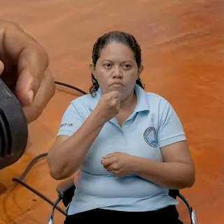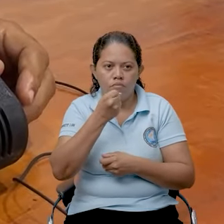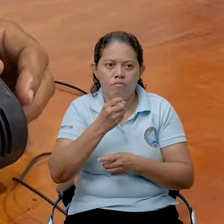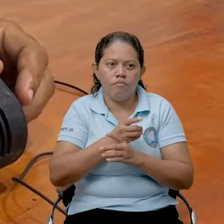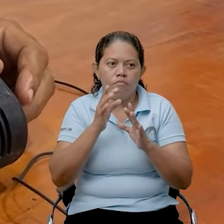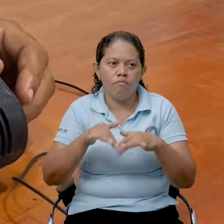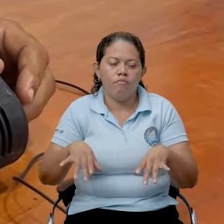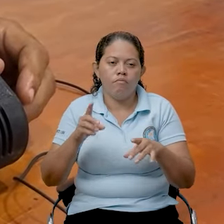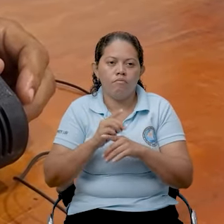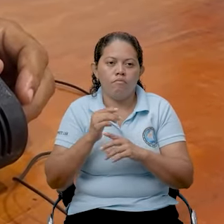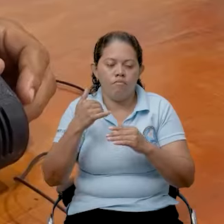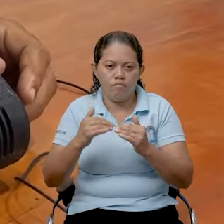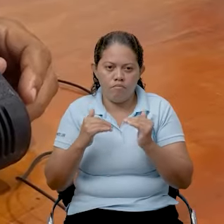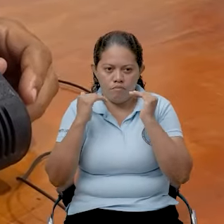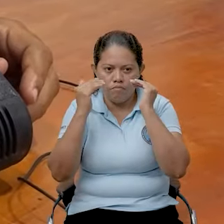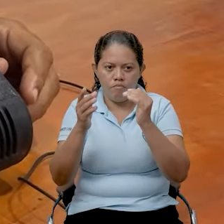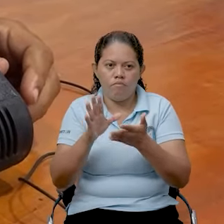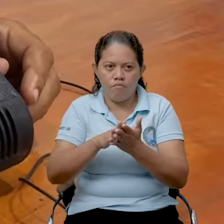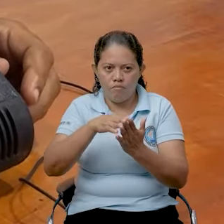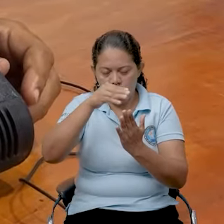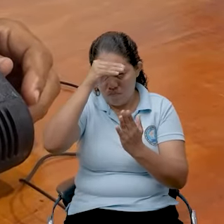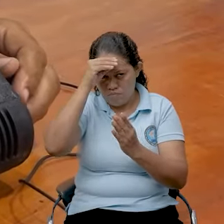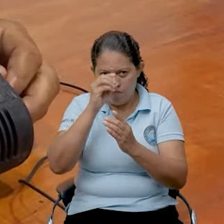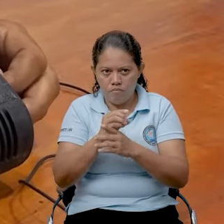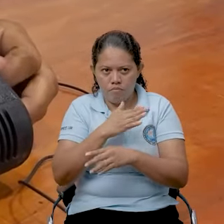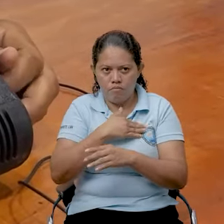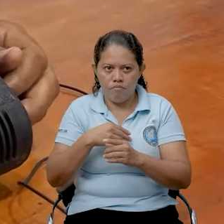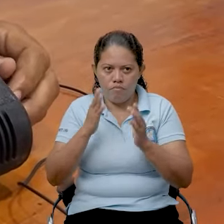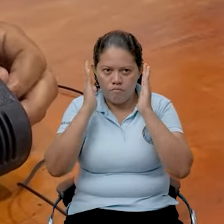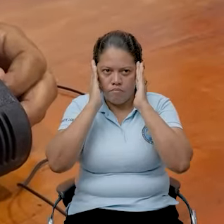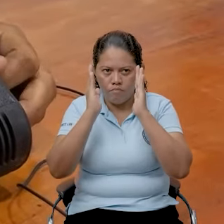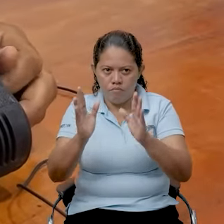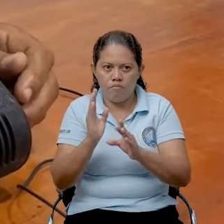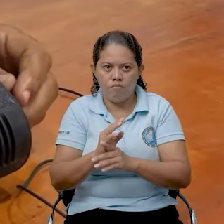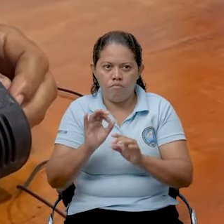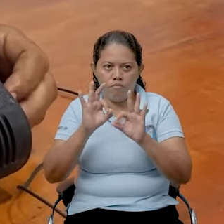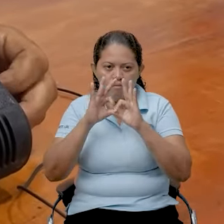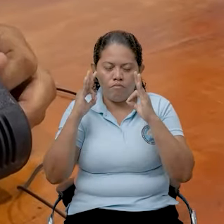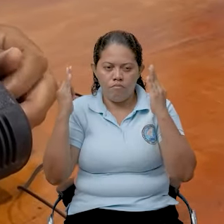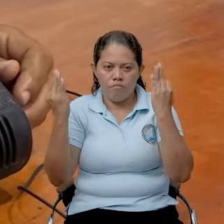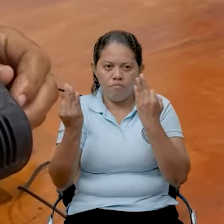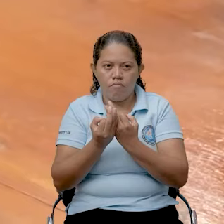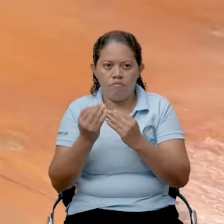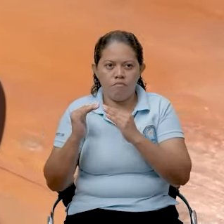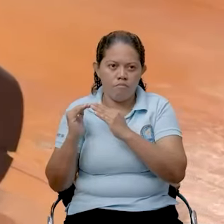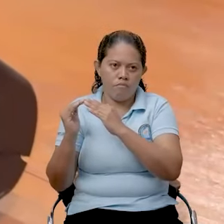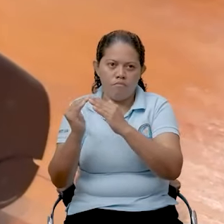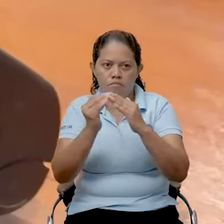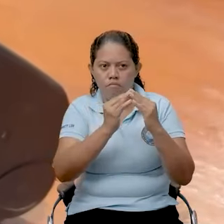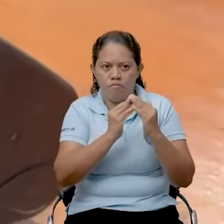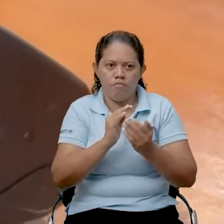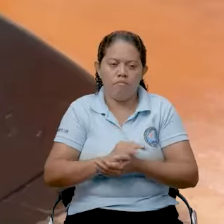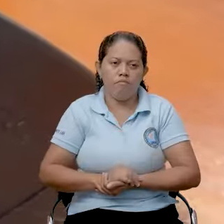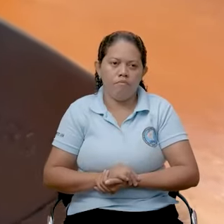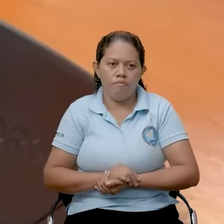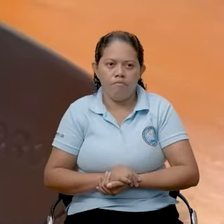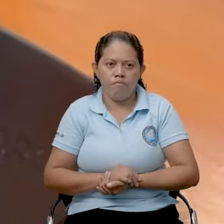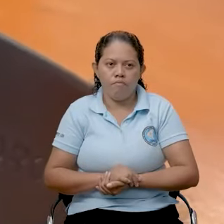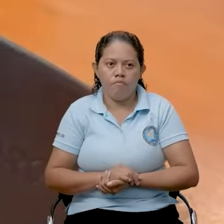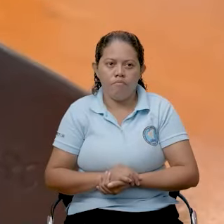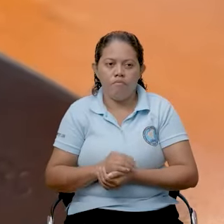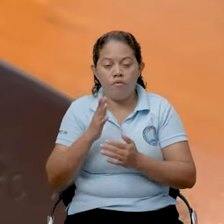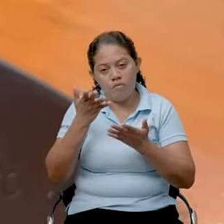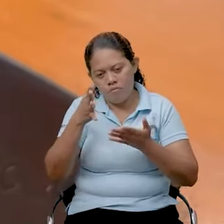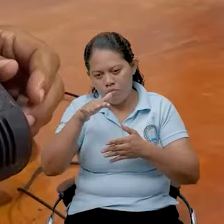comunicación, pues vamos a tener y a prestar una mejor atención a las familias de nuestros territorios. Es